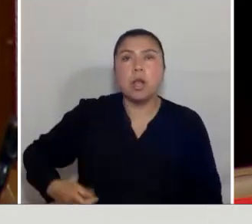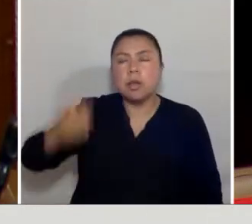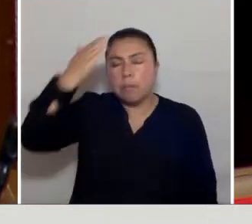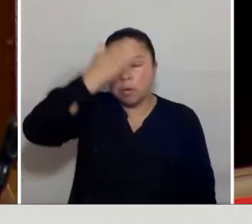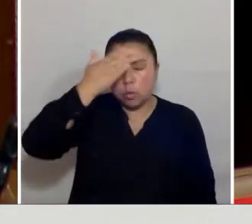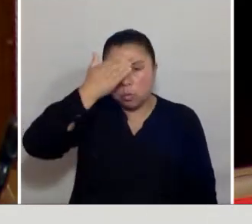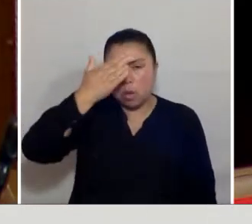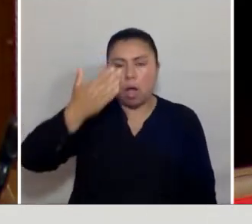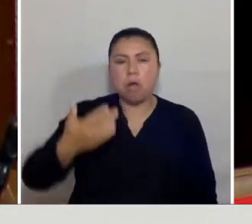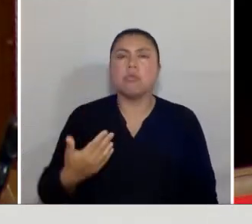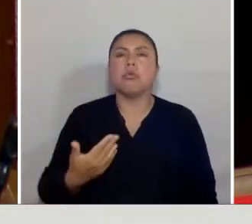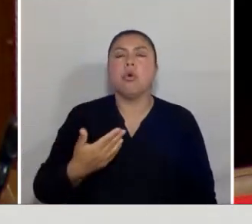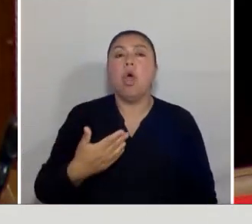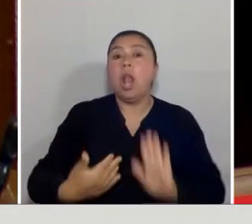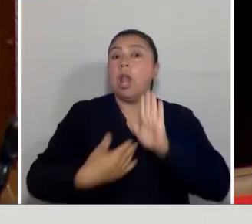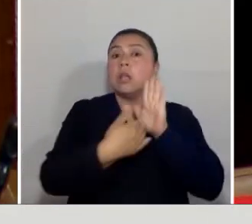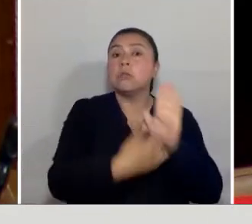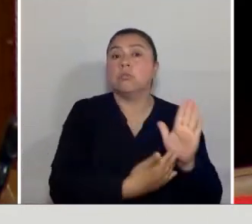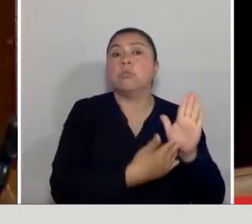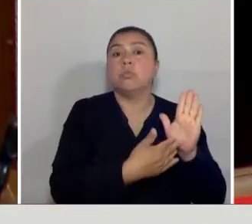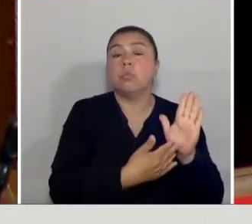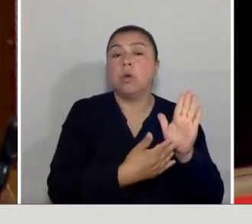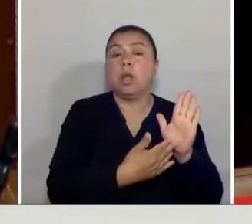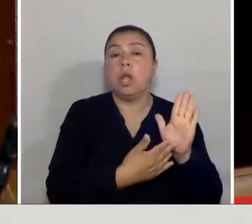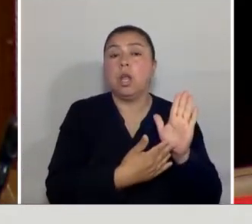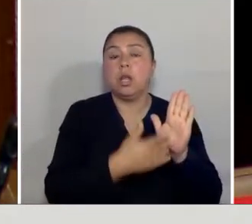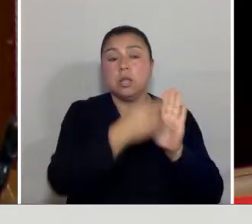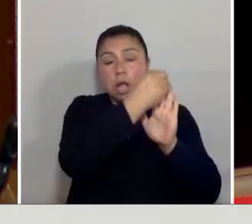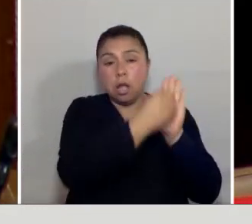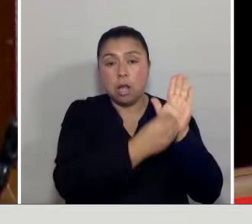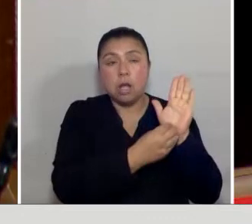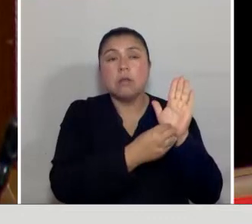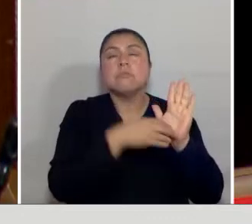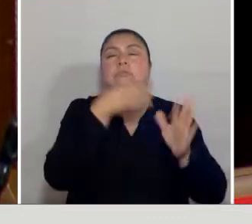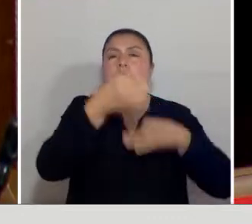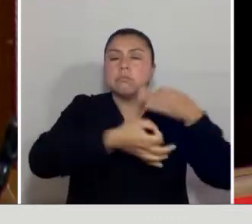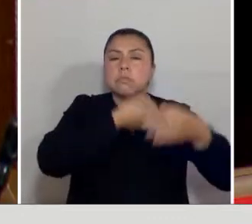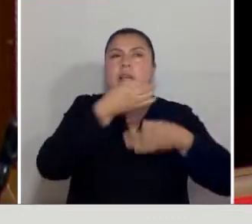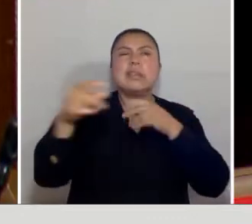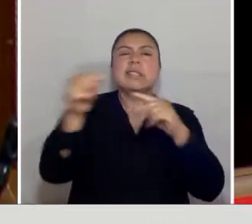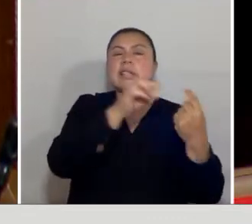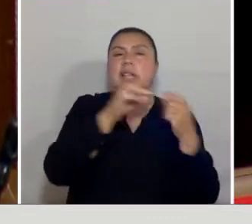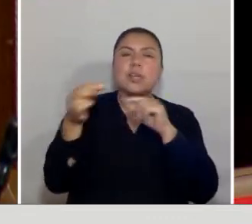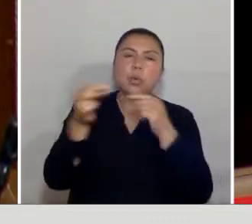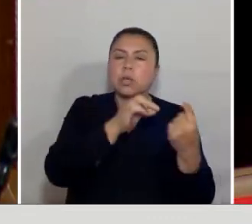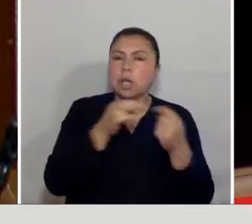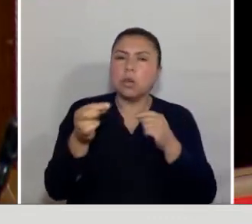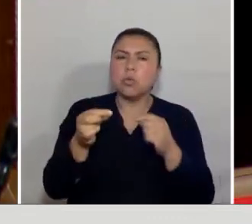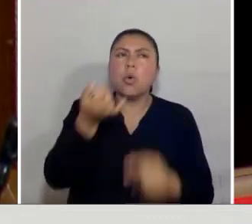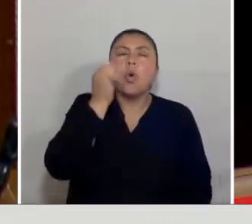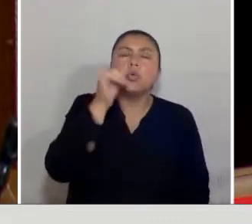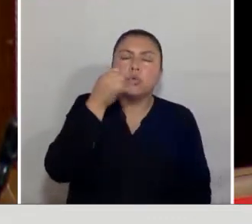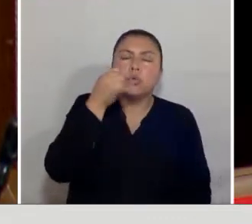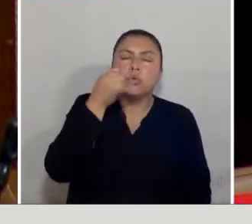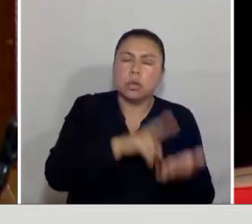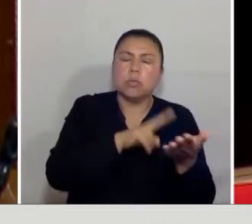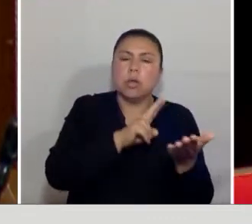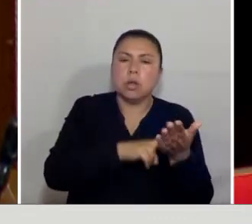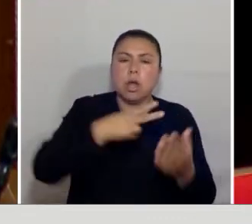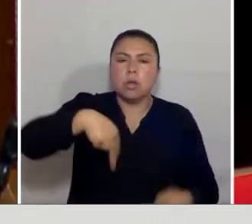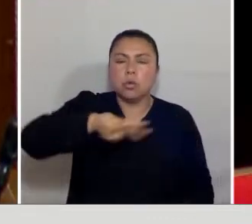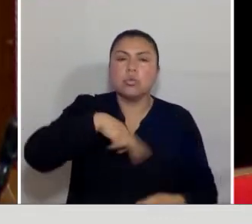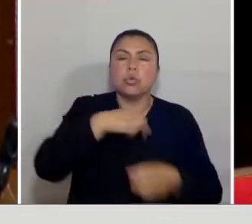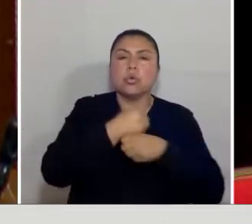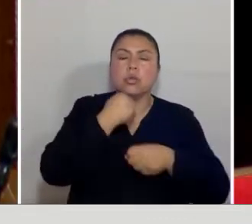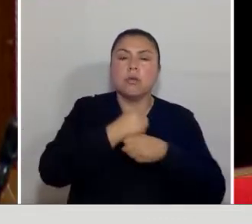les muestro este lado de la moneda justamente de lo que se está discutiendo. Si es cierto, y nosotros trabajamos en la